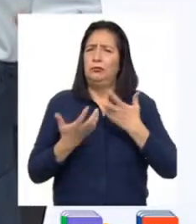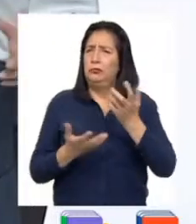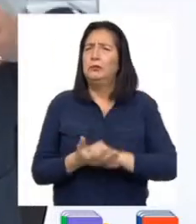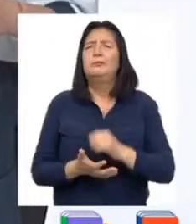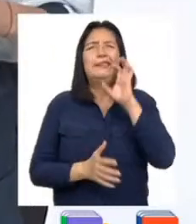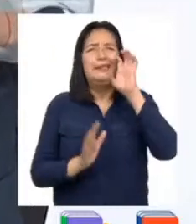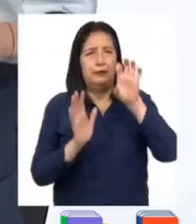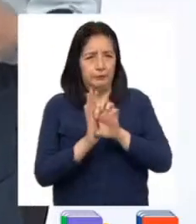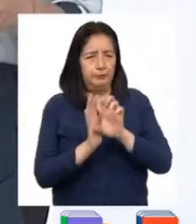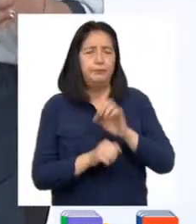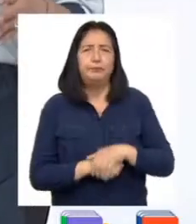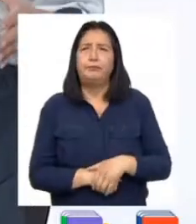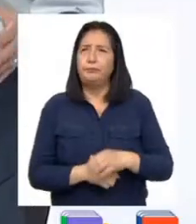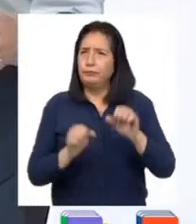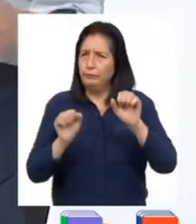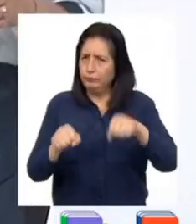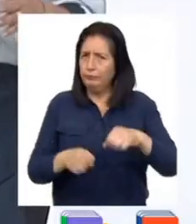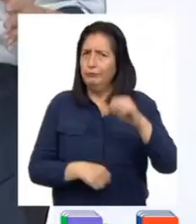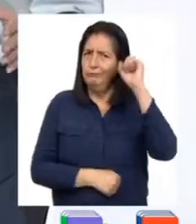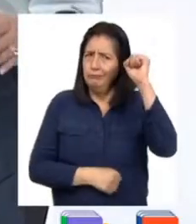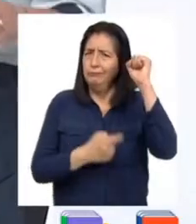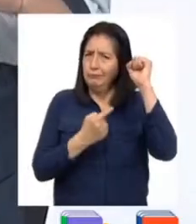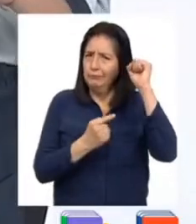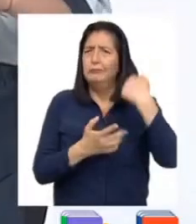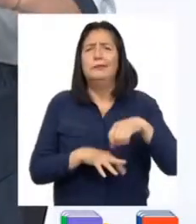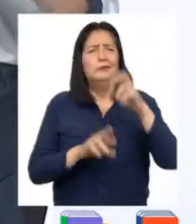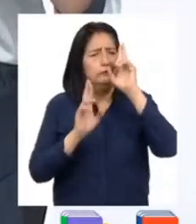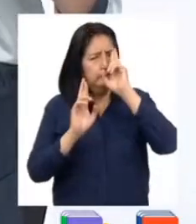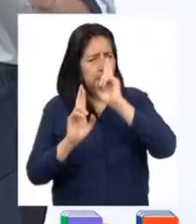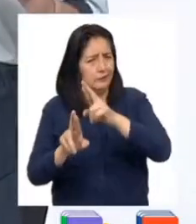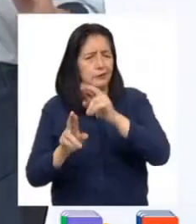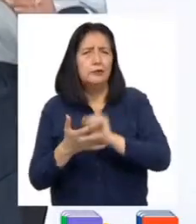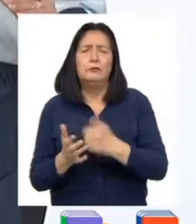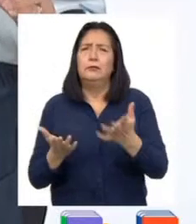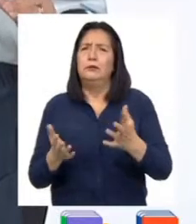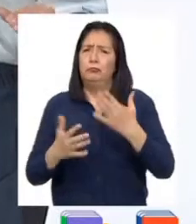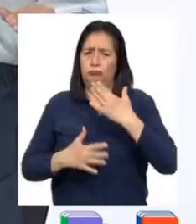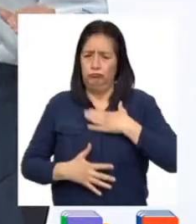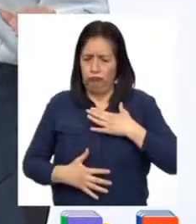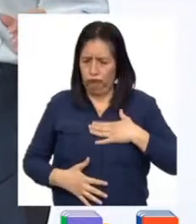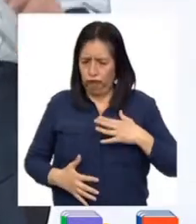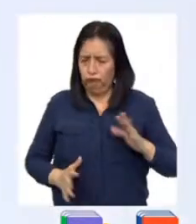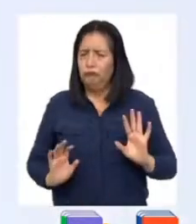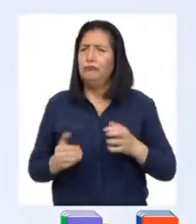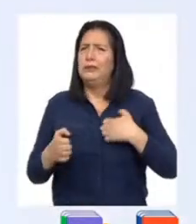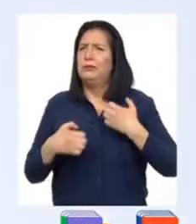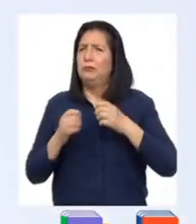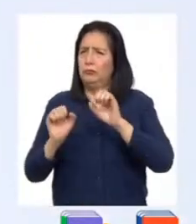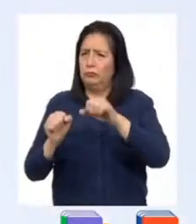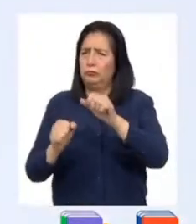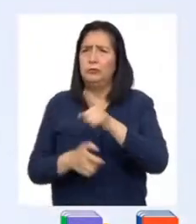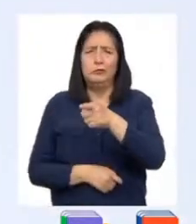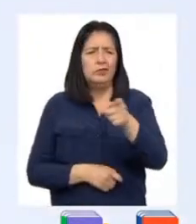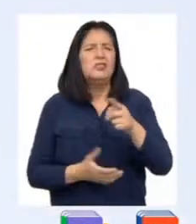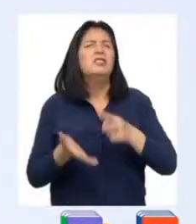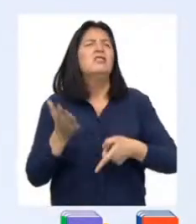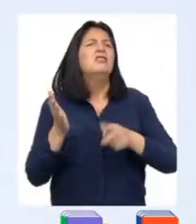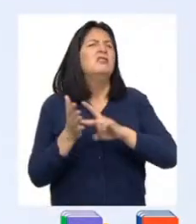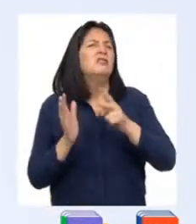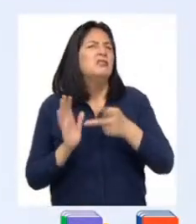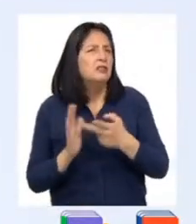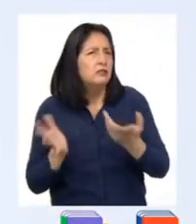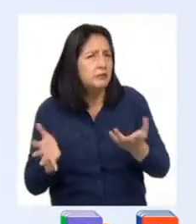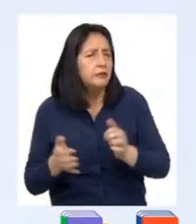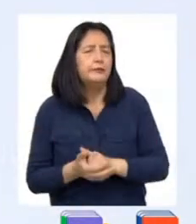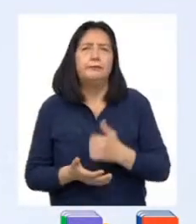ejemplo, tenemos derecho a que se respete nuestra integridad física y emocional y esto significa, entre otras